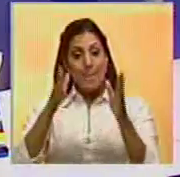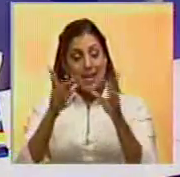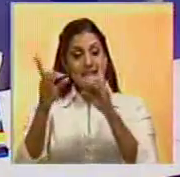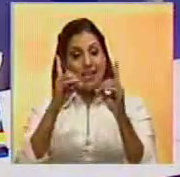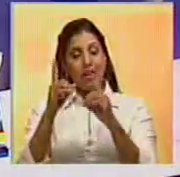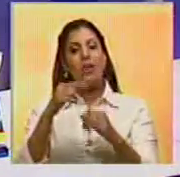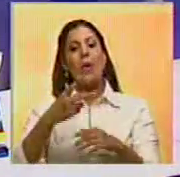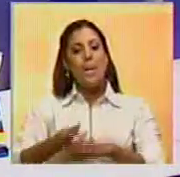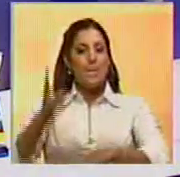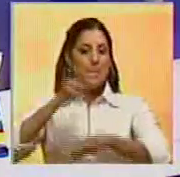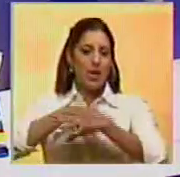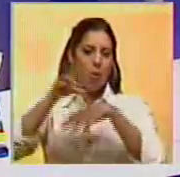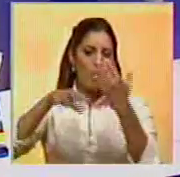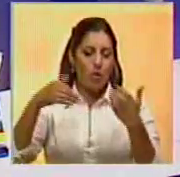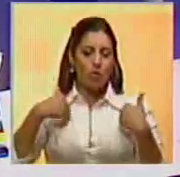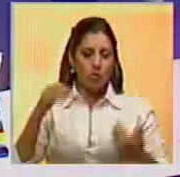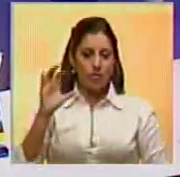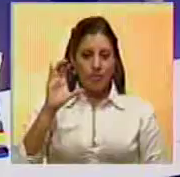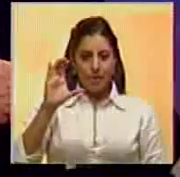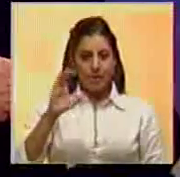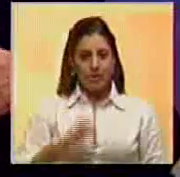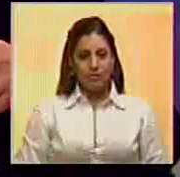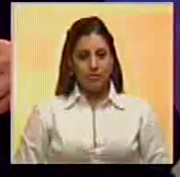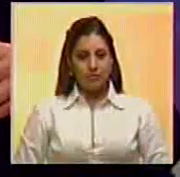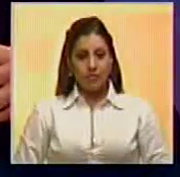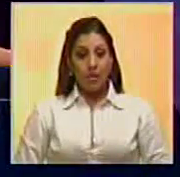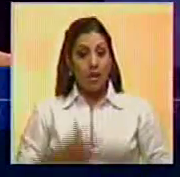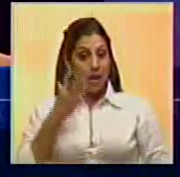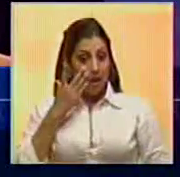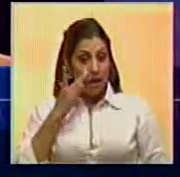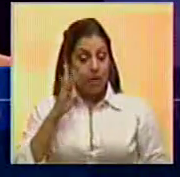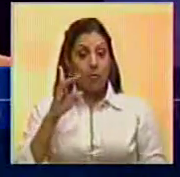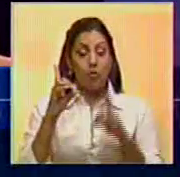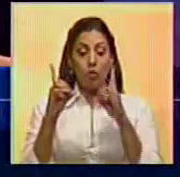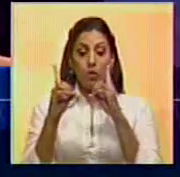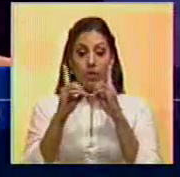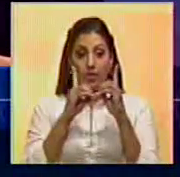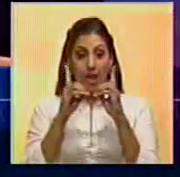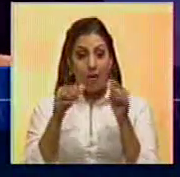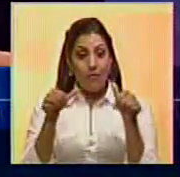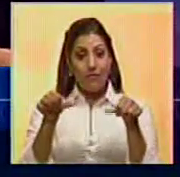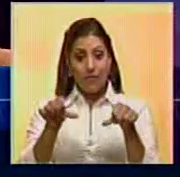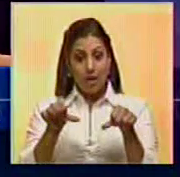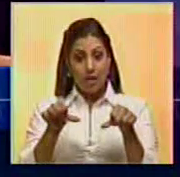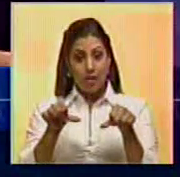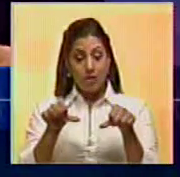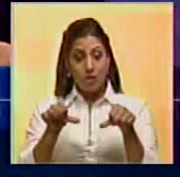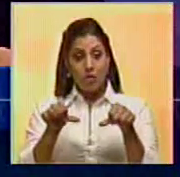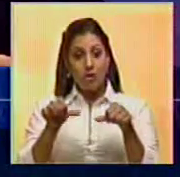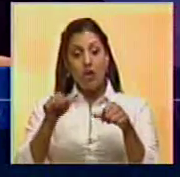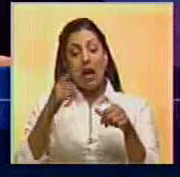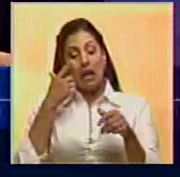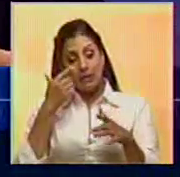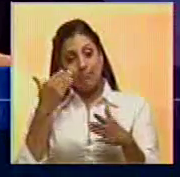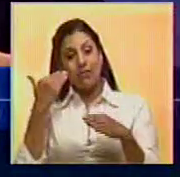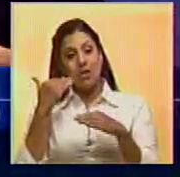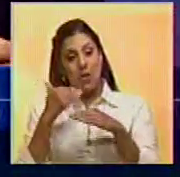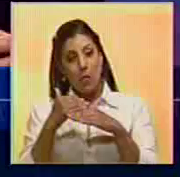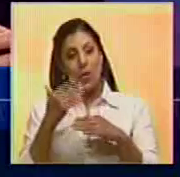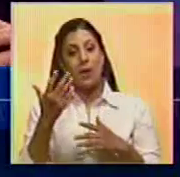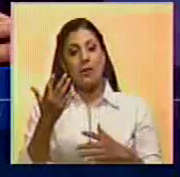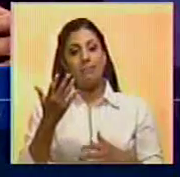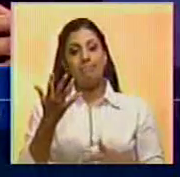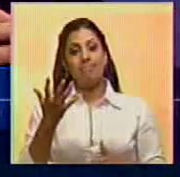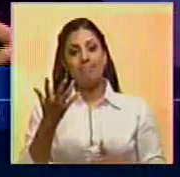aumentará la incertidumbre que se vive en el país. Si el diálogo fracasa, será como ha ocurrido con